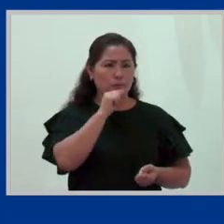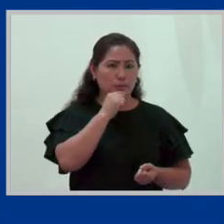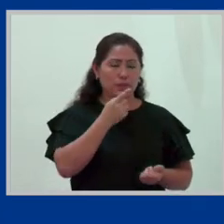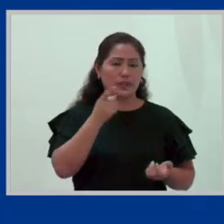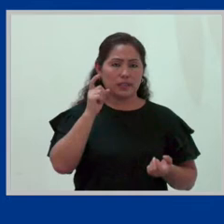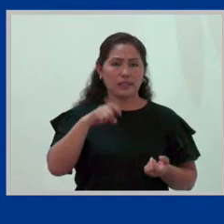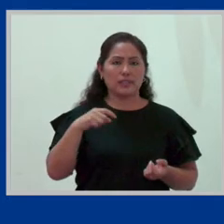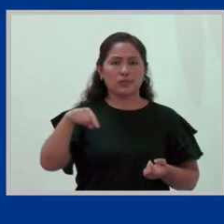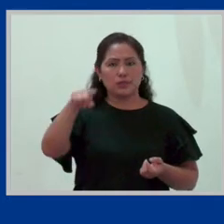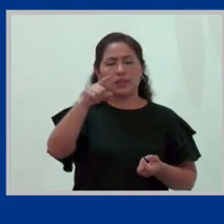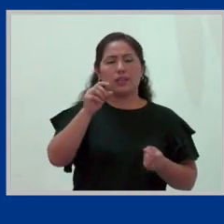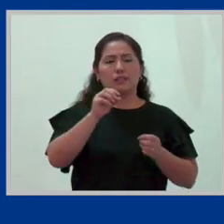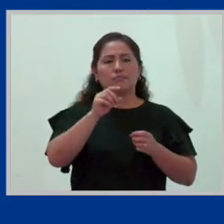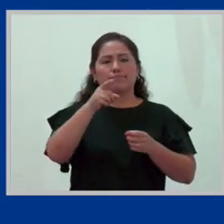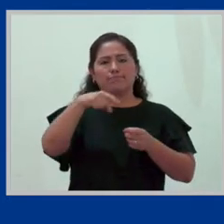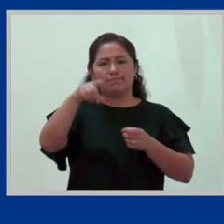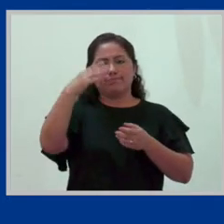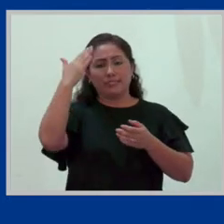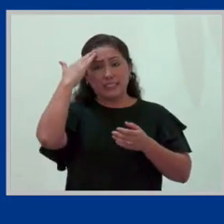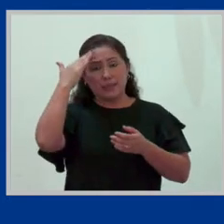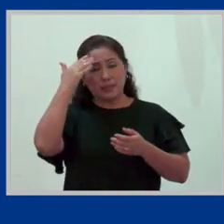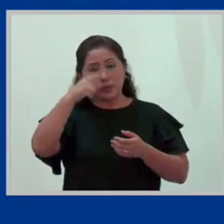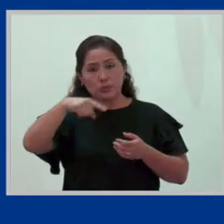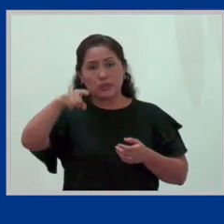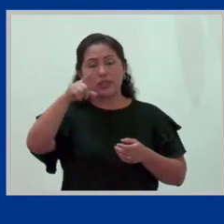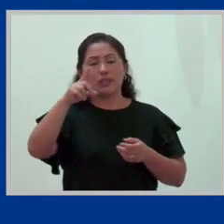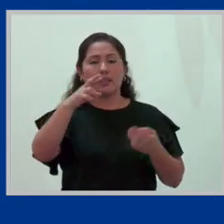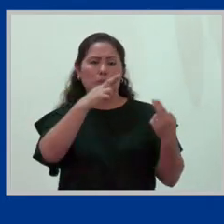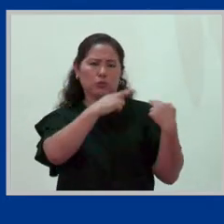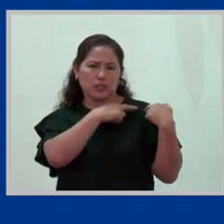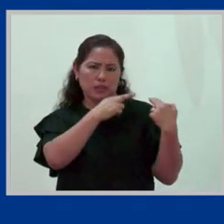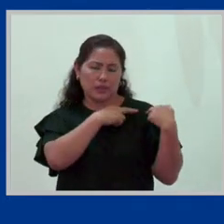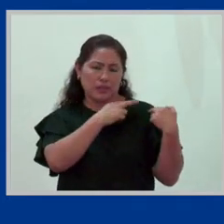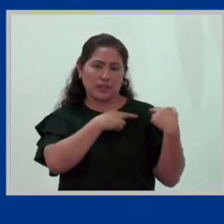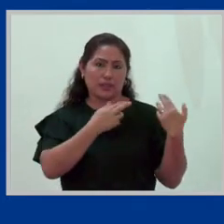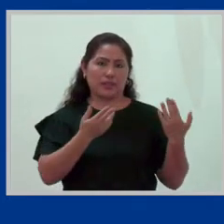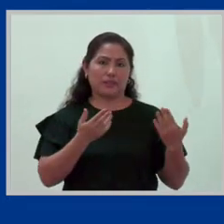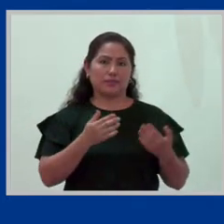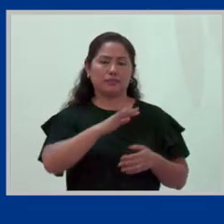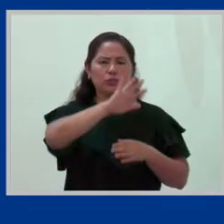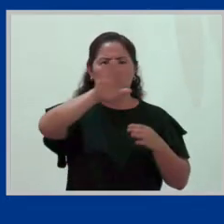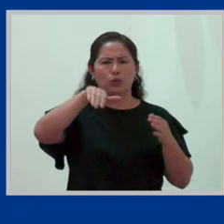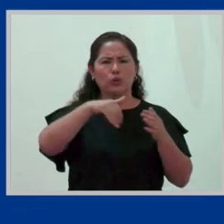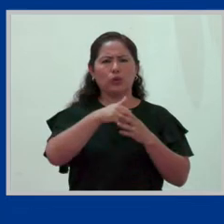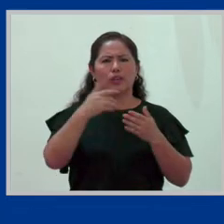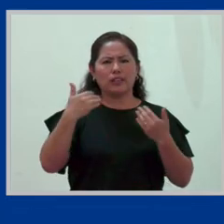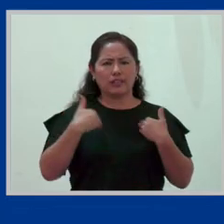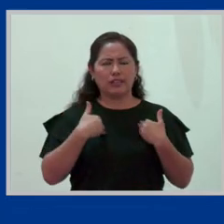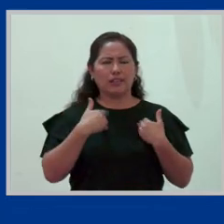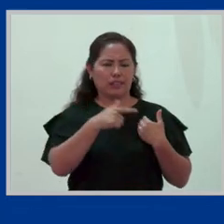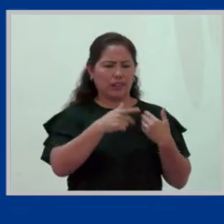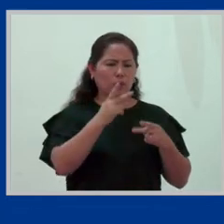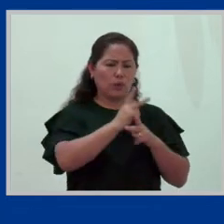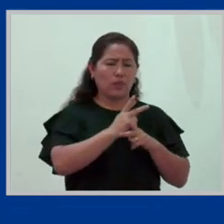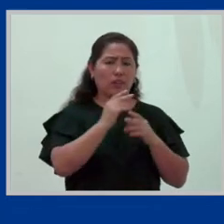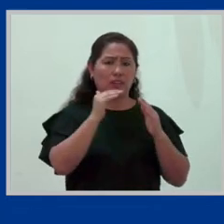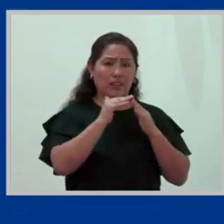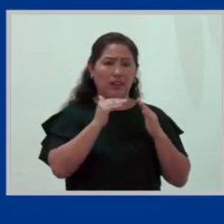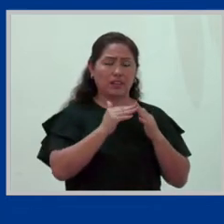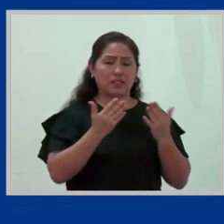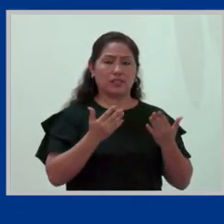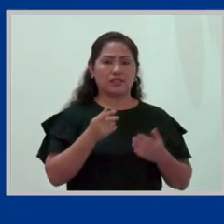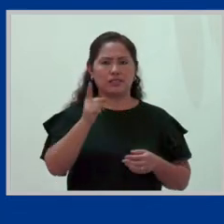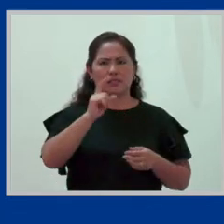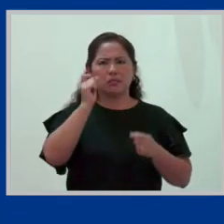responsabilidad, corresponsabilidad en todo lo que tiene que ver cuidados. No debería